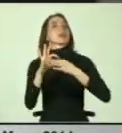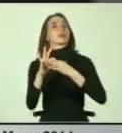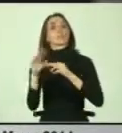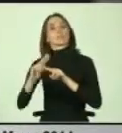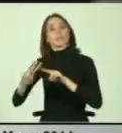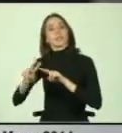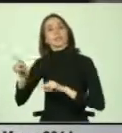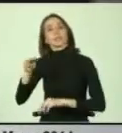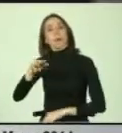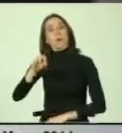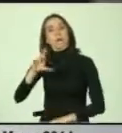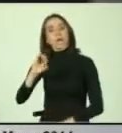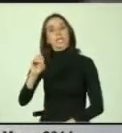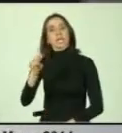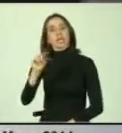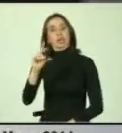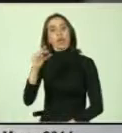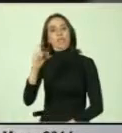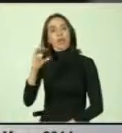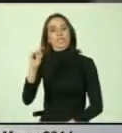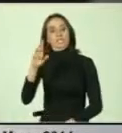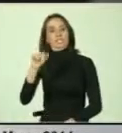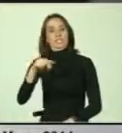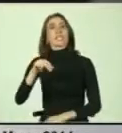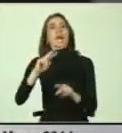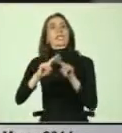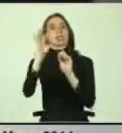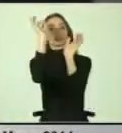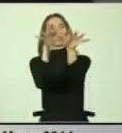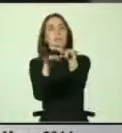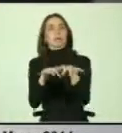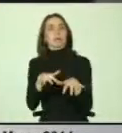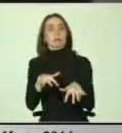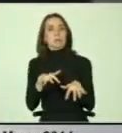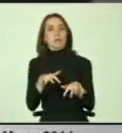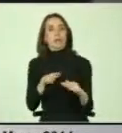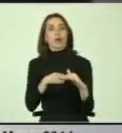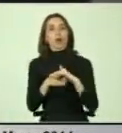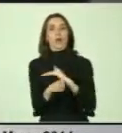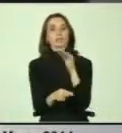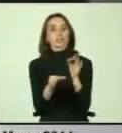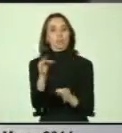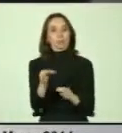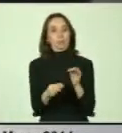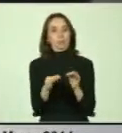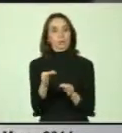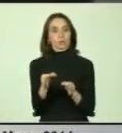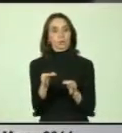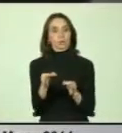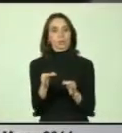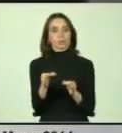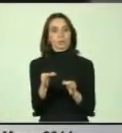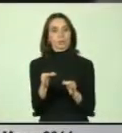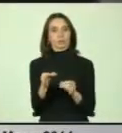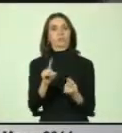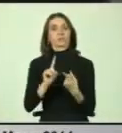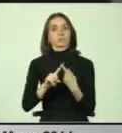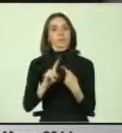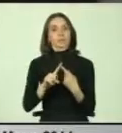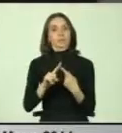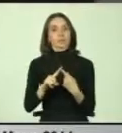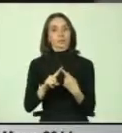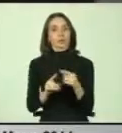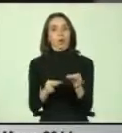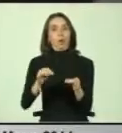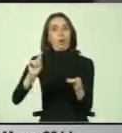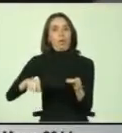María Soledad Cisterna, que organizó un seminario sobre acceso a la justicia, en el cual participaron también